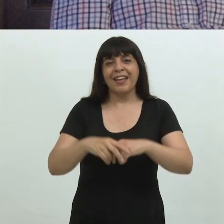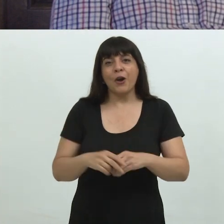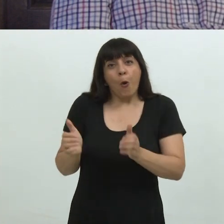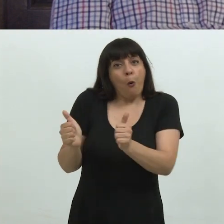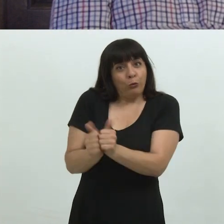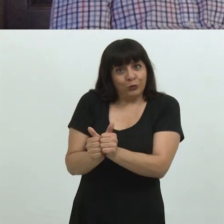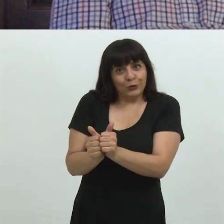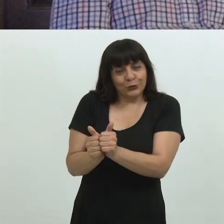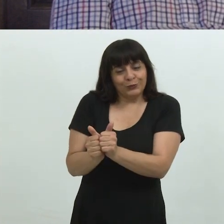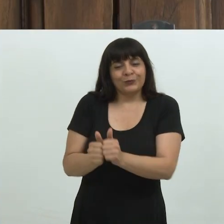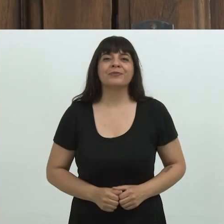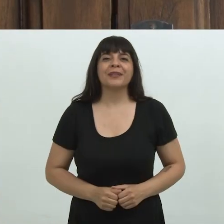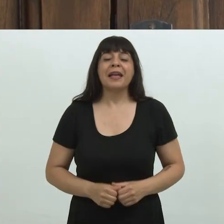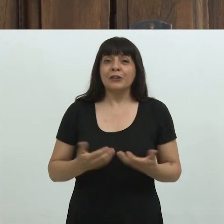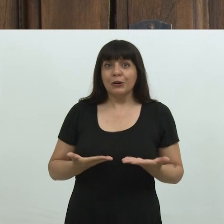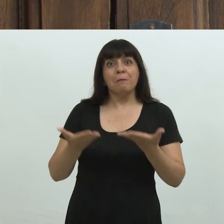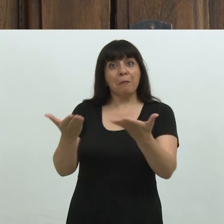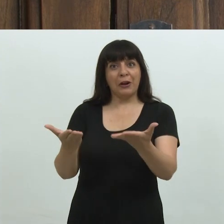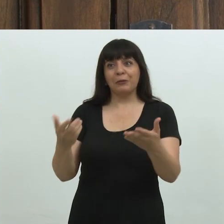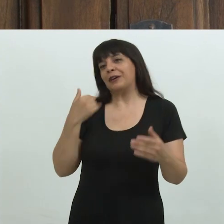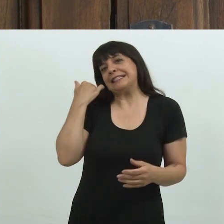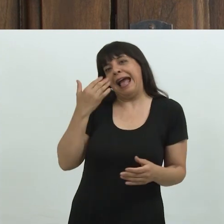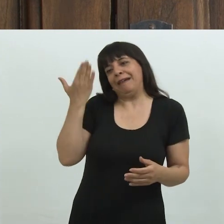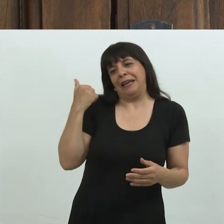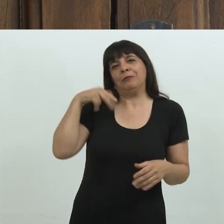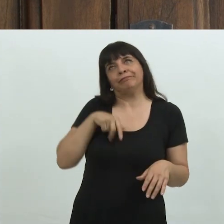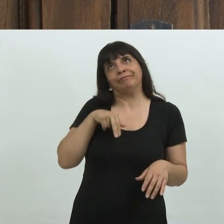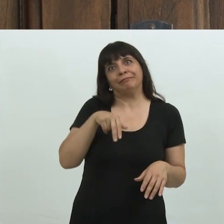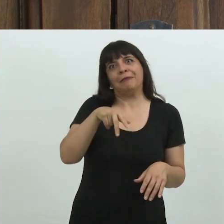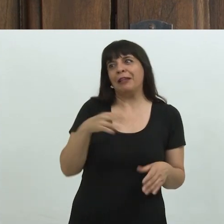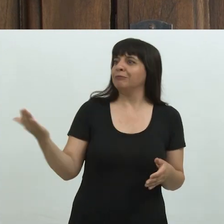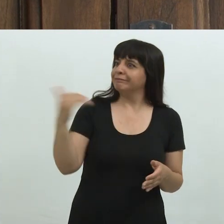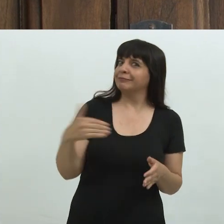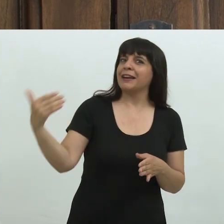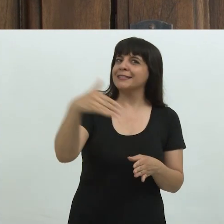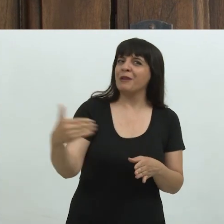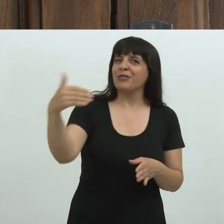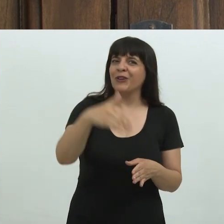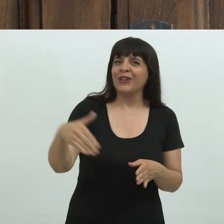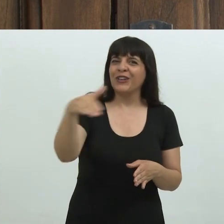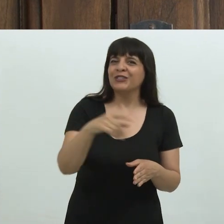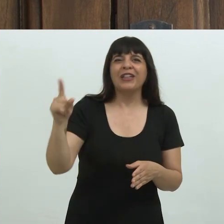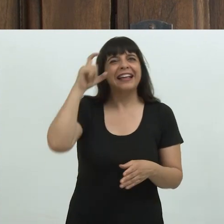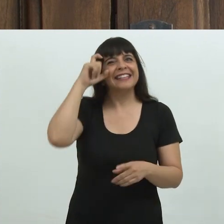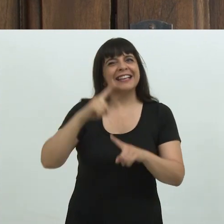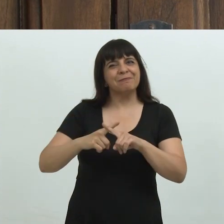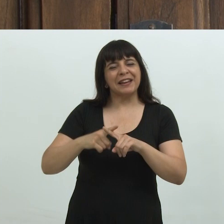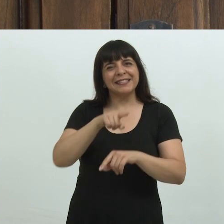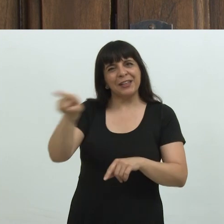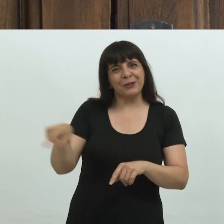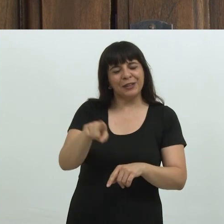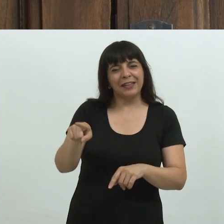juntos, juntas, proponiendo a nosotros lo que venimos caminando, recibiendo de ustedes las